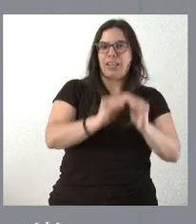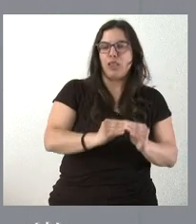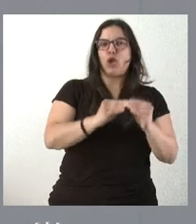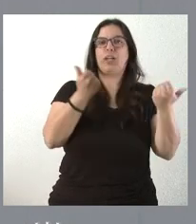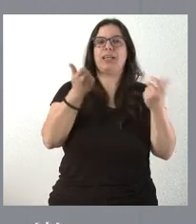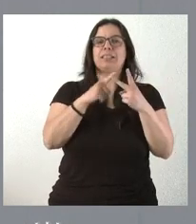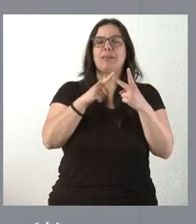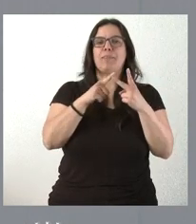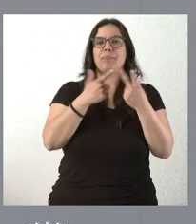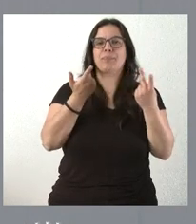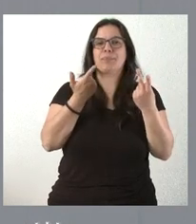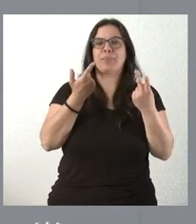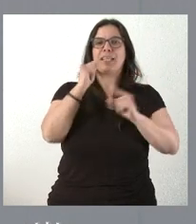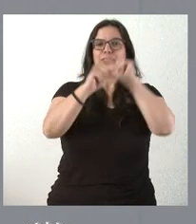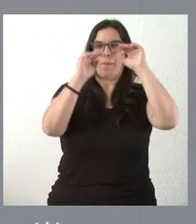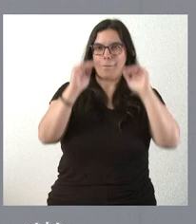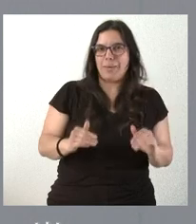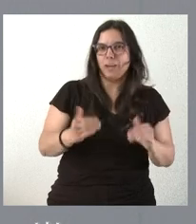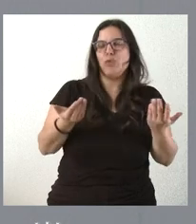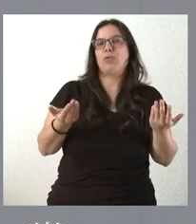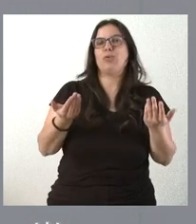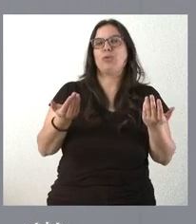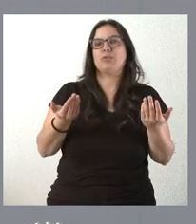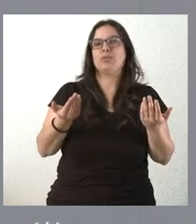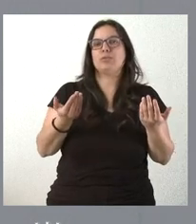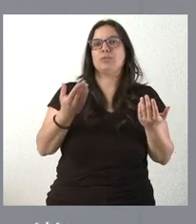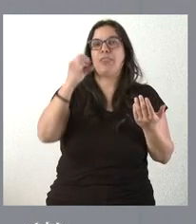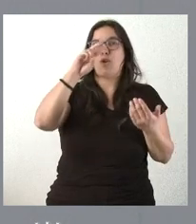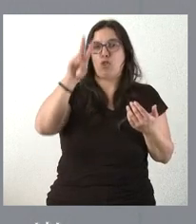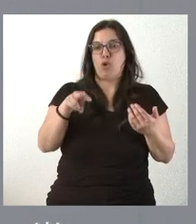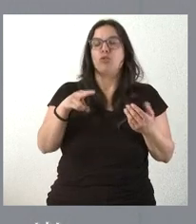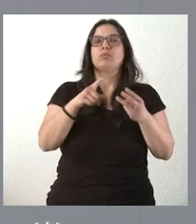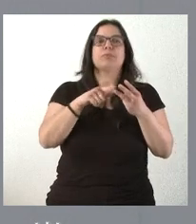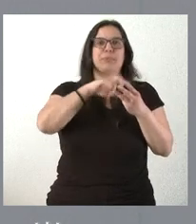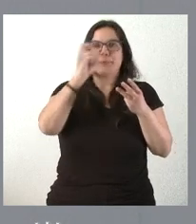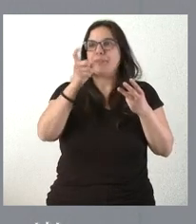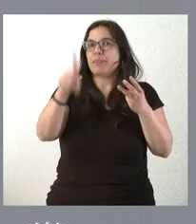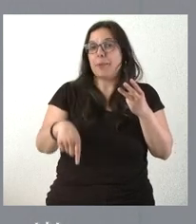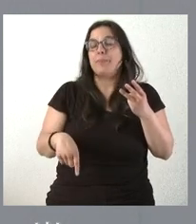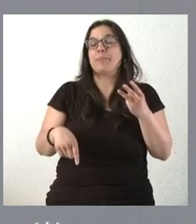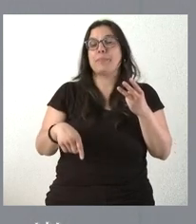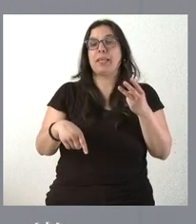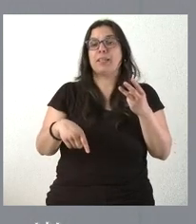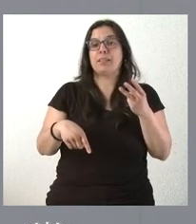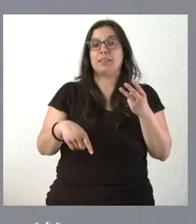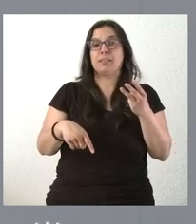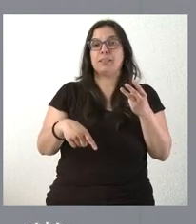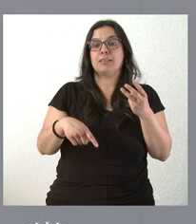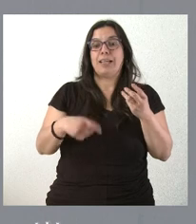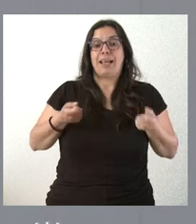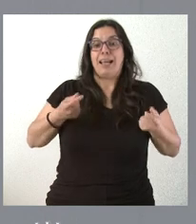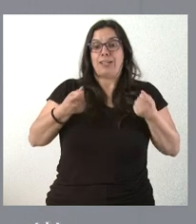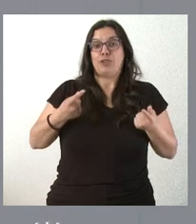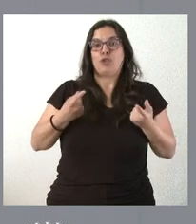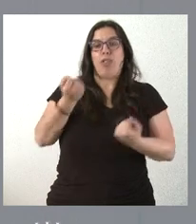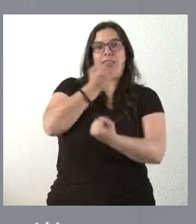de reducción de las emisiones de CO2 como consecuencia de las instalaciones, así como el efecto de reducir los costes